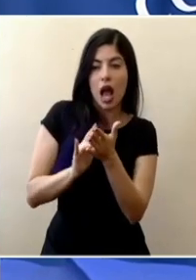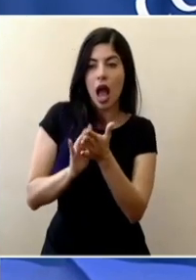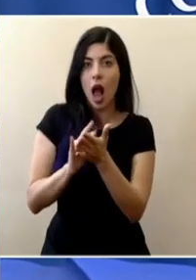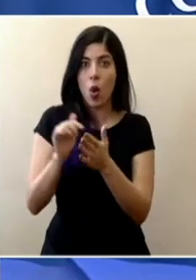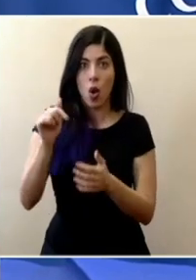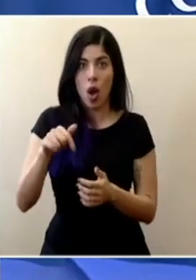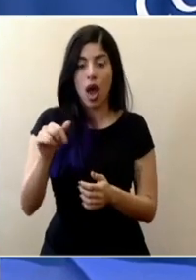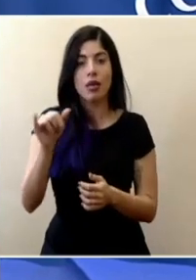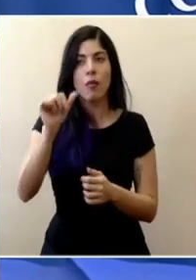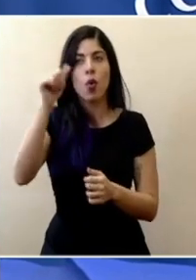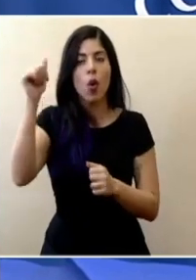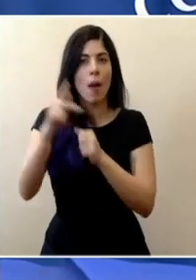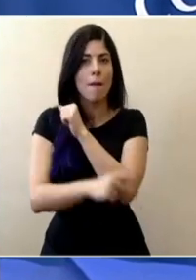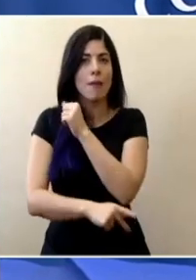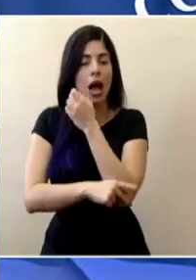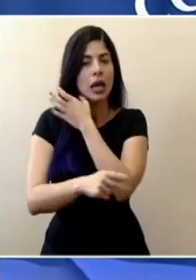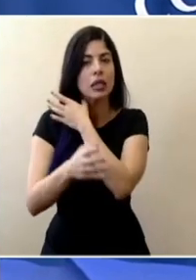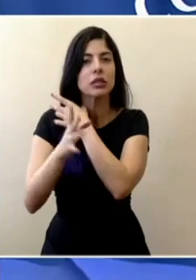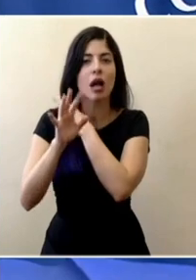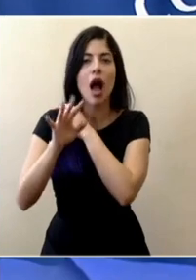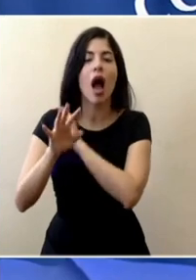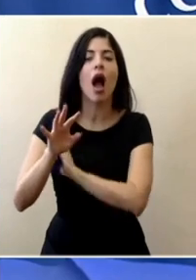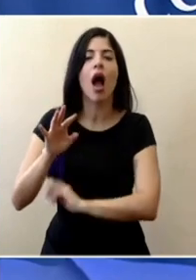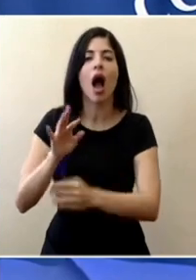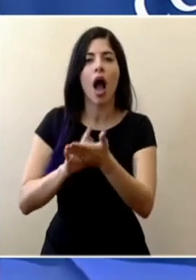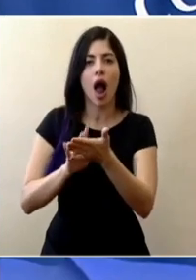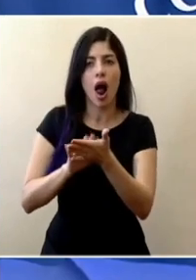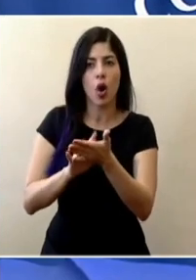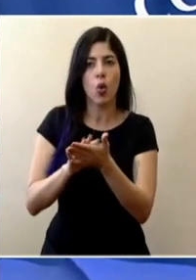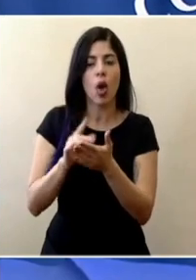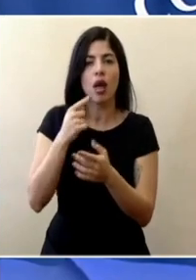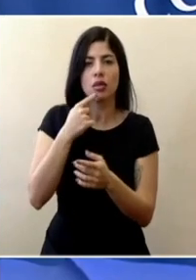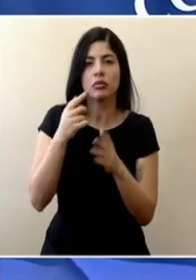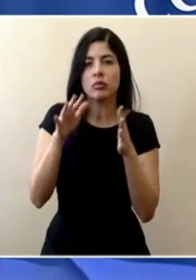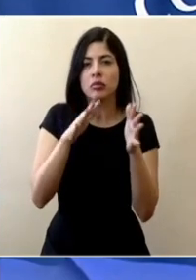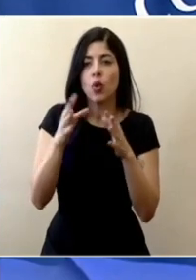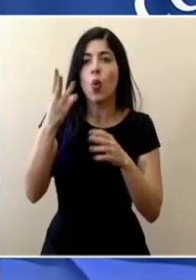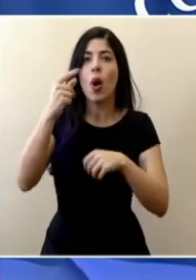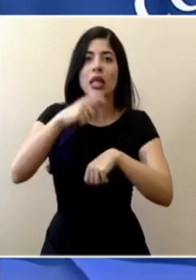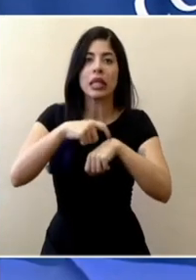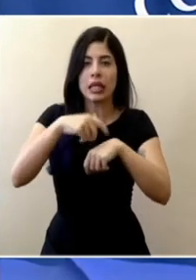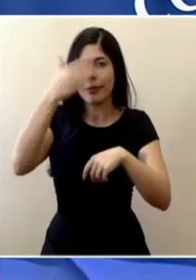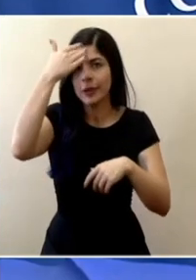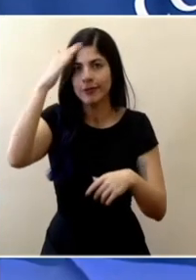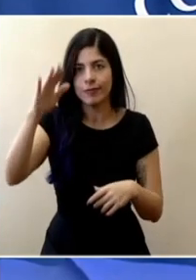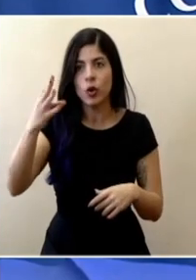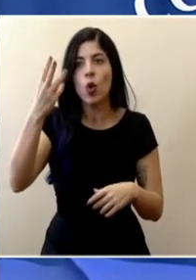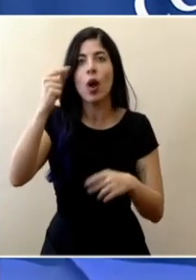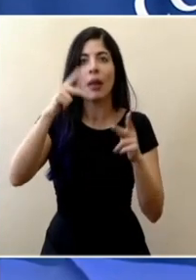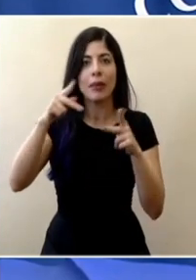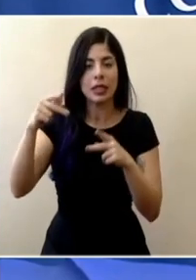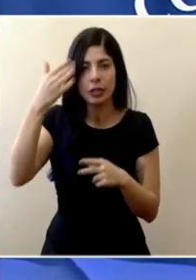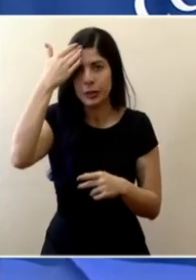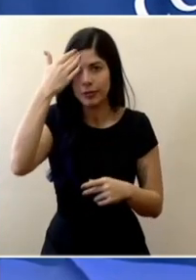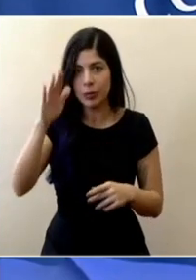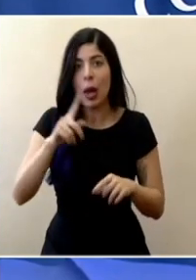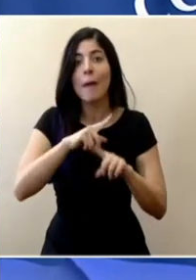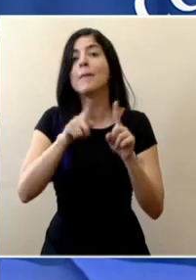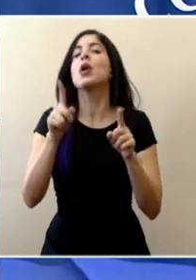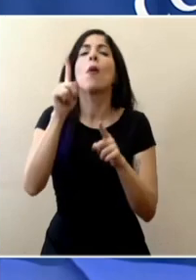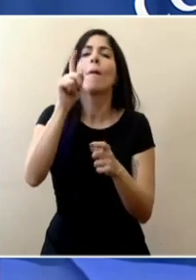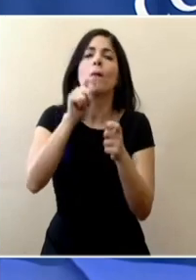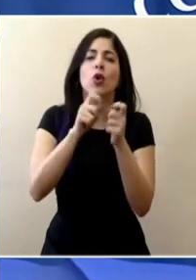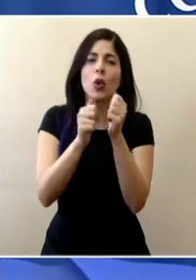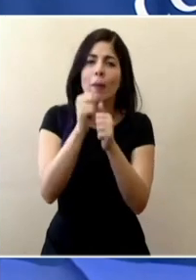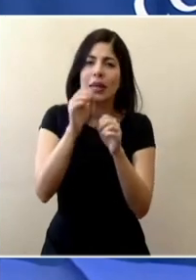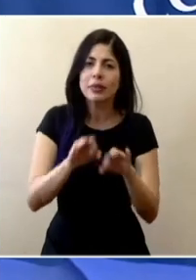acá sino en otras partes del mundo. Es incierto decir qué porcentaje y exactamente en qué tiempo lo cierto es que volvemos al punto más